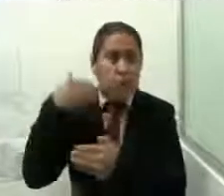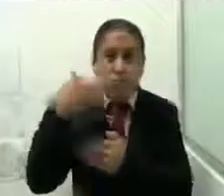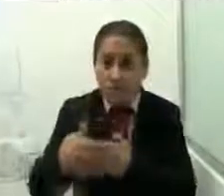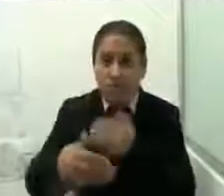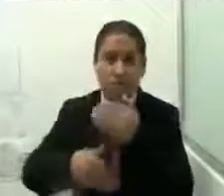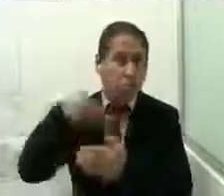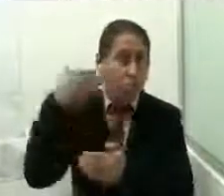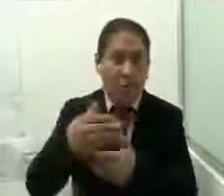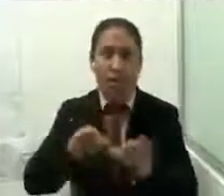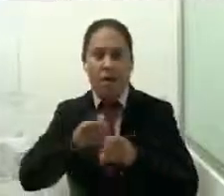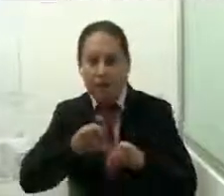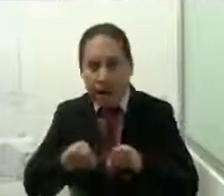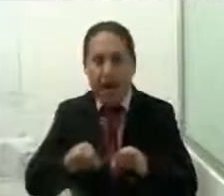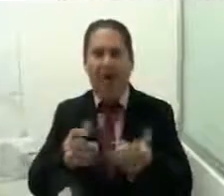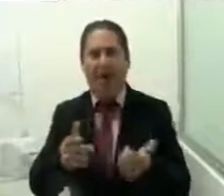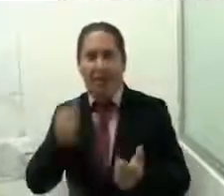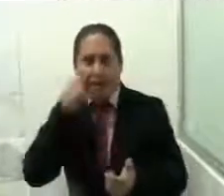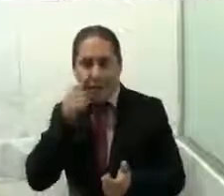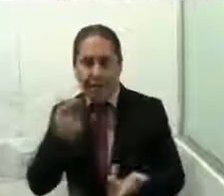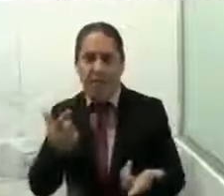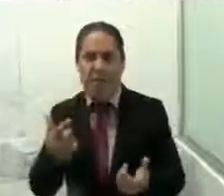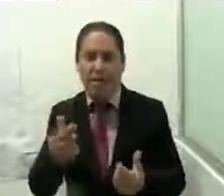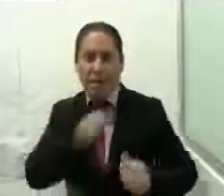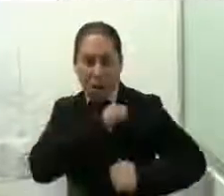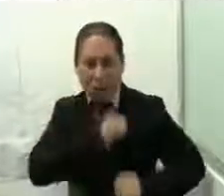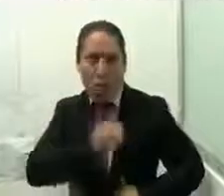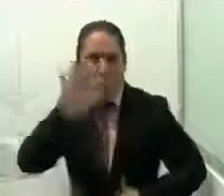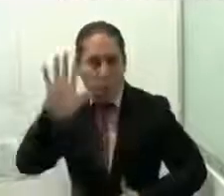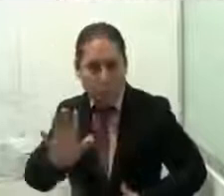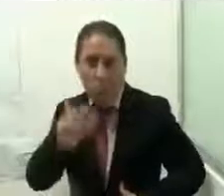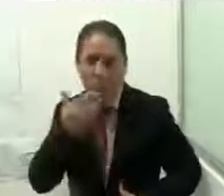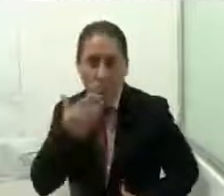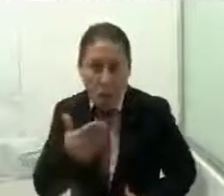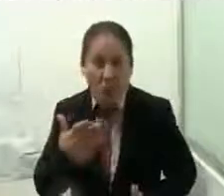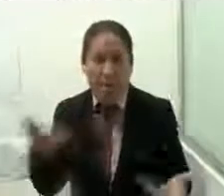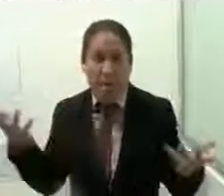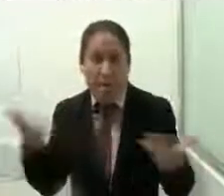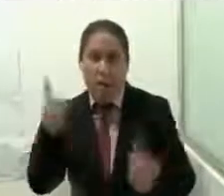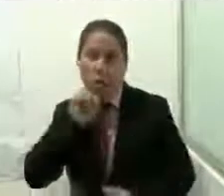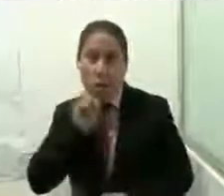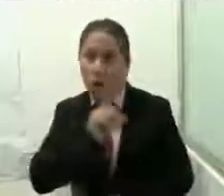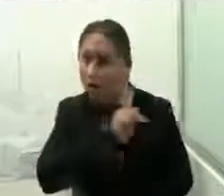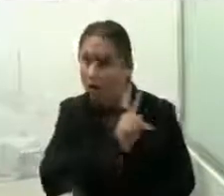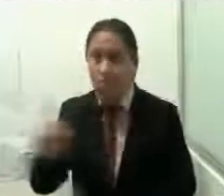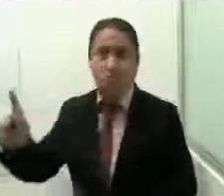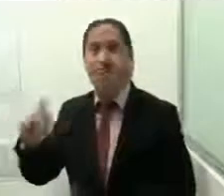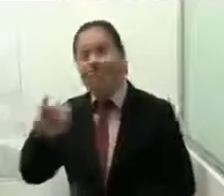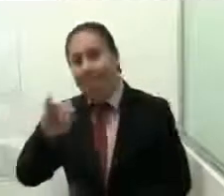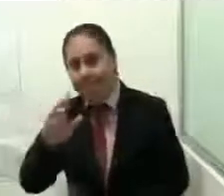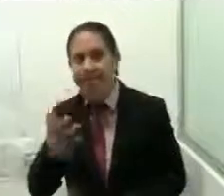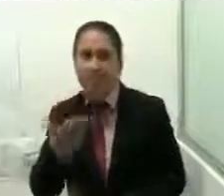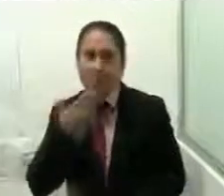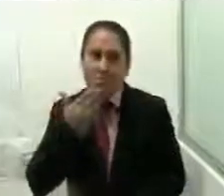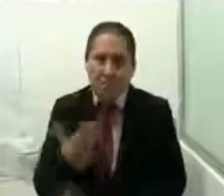decía empoderarse y bueno creo que aquí lo estamos viendo la mayoría todas somos aquí mujeres y bueno qué bueno que todas